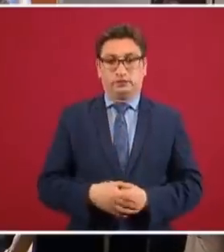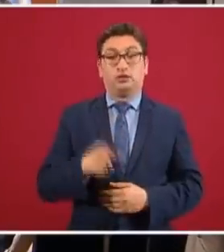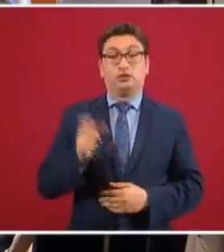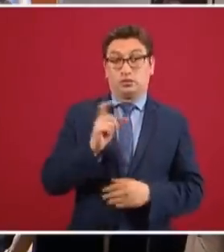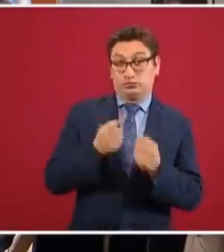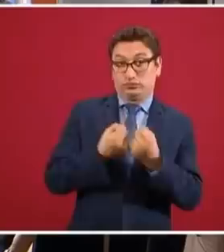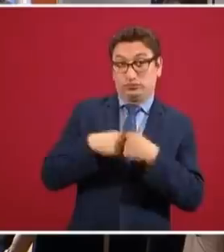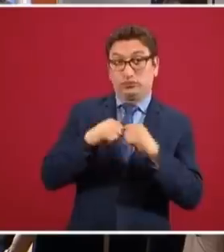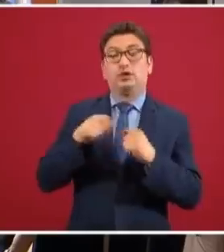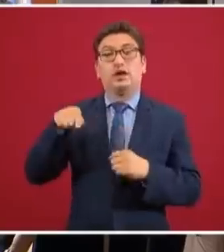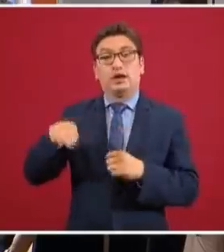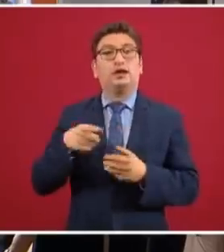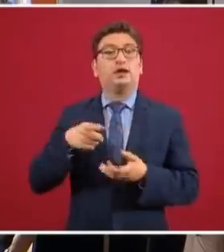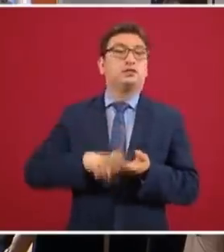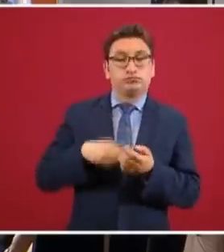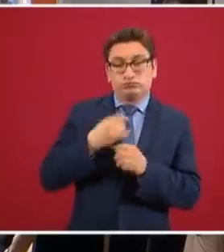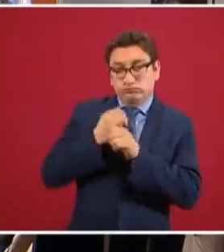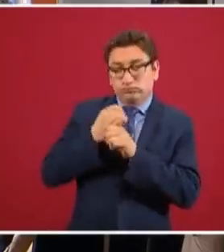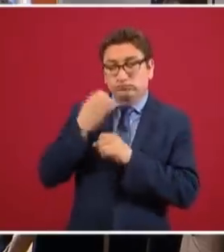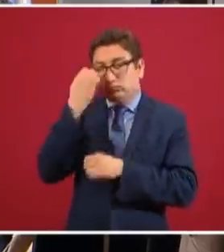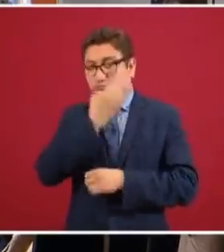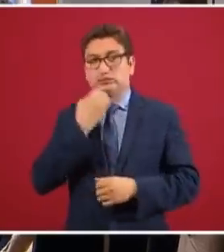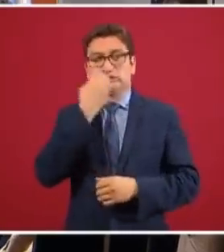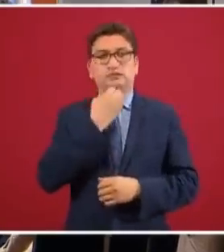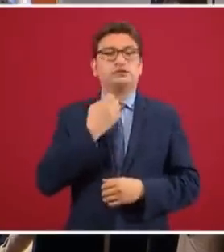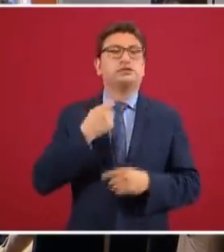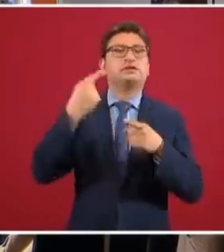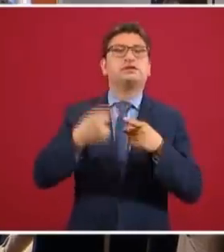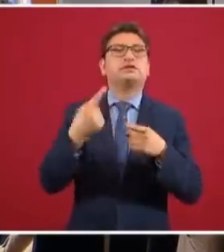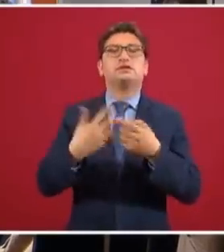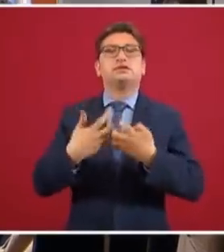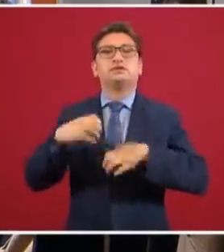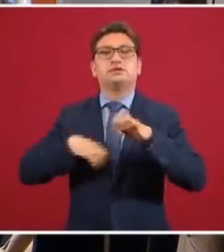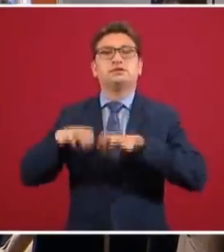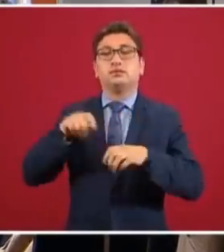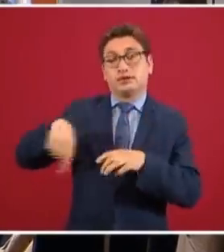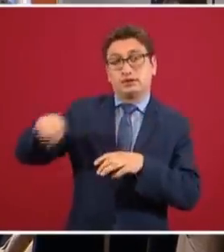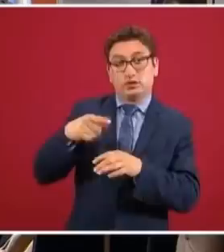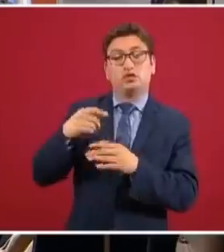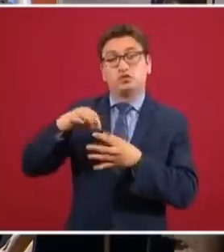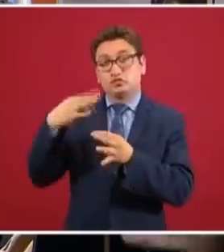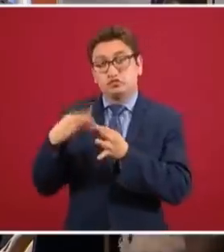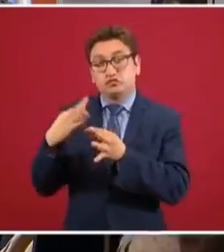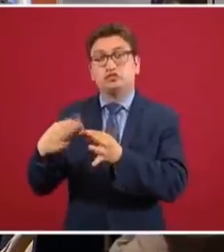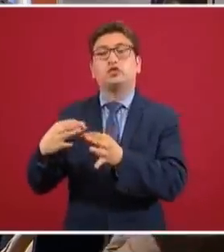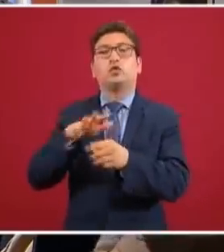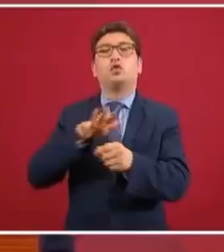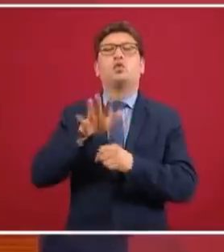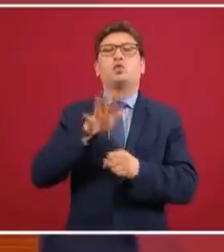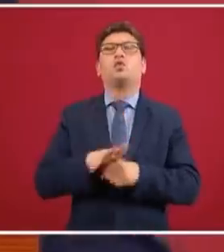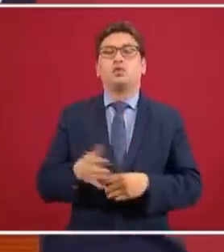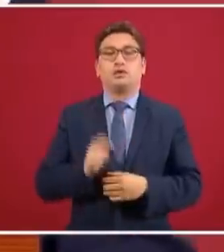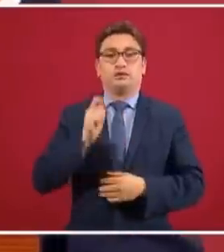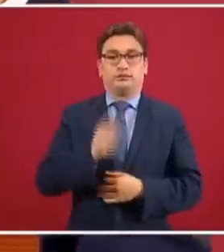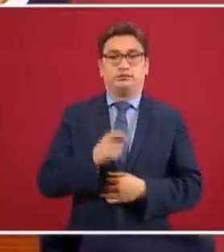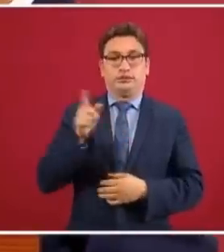fue generar un criterio, un criterio de quiénes son las empresas que cumplían este requisito. El requisito es que